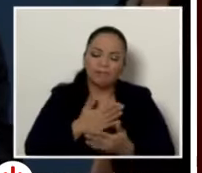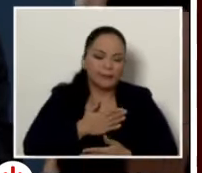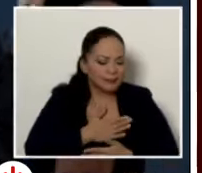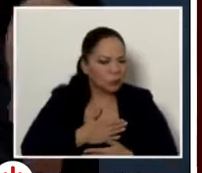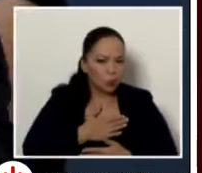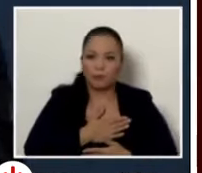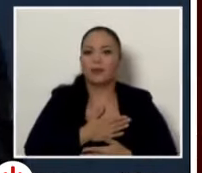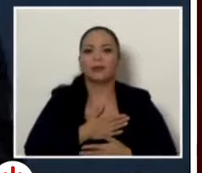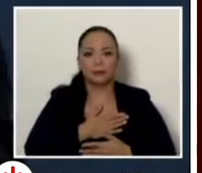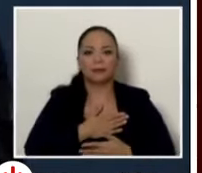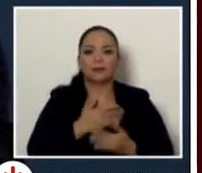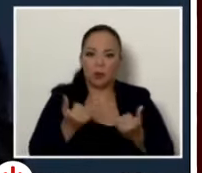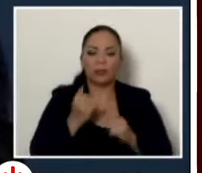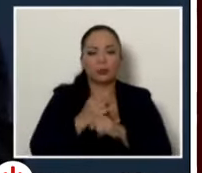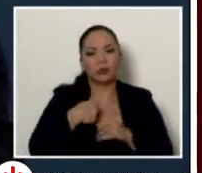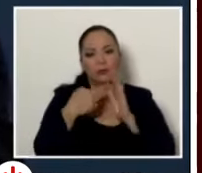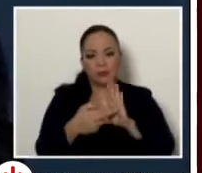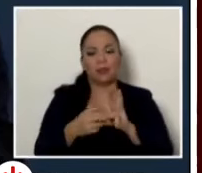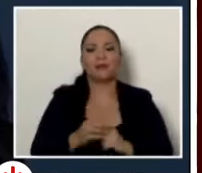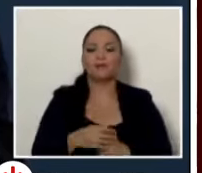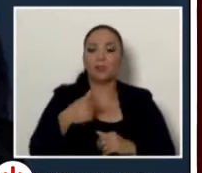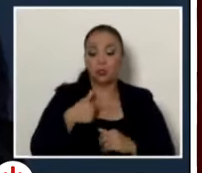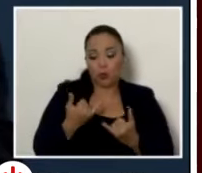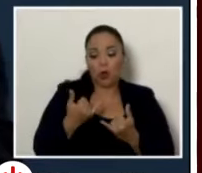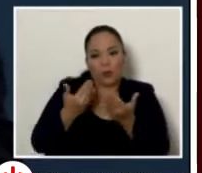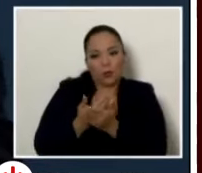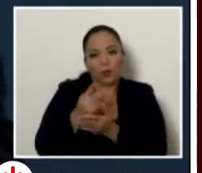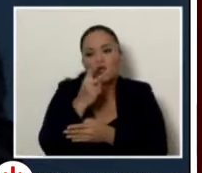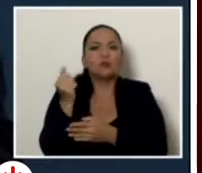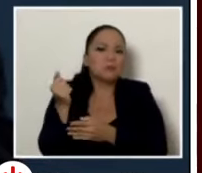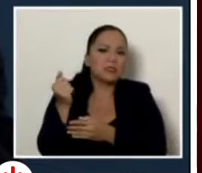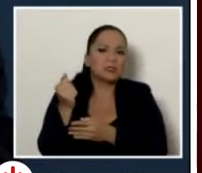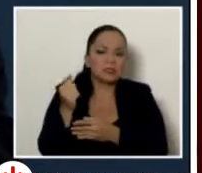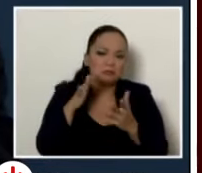en estos dos meses y pico que he estado como presidente ejecutivo